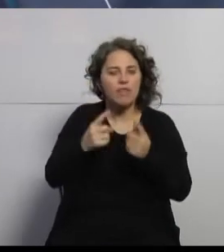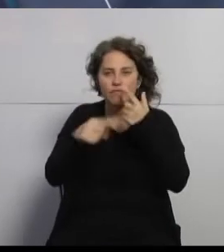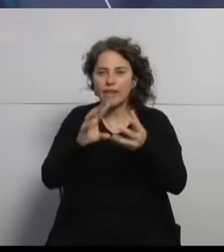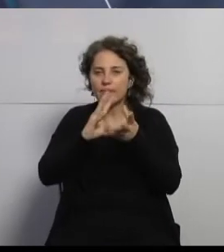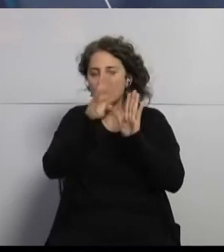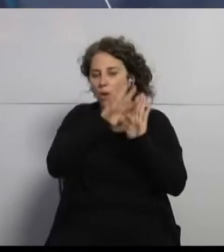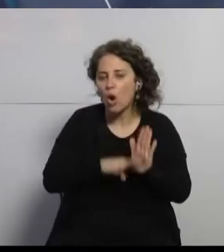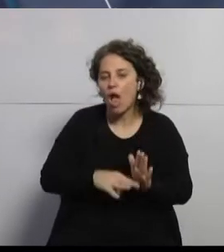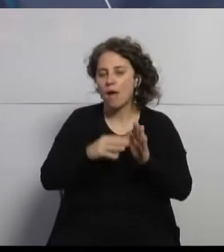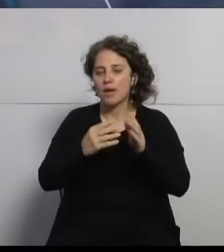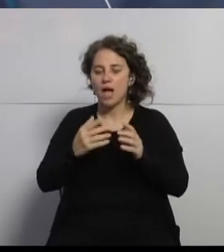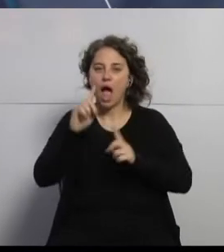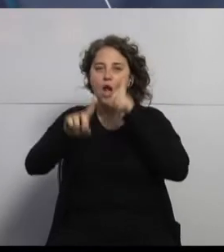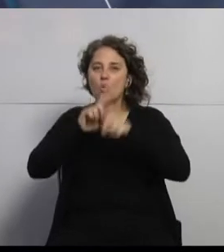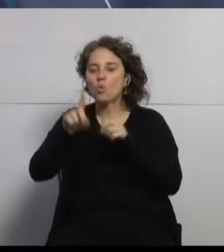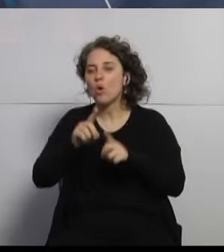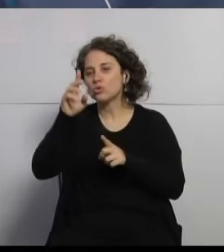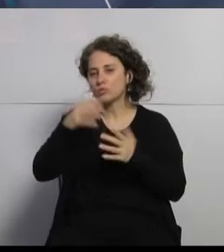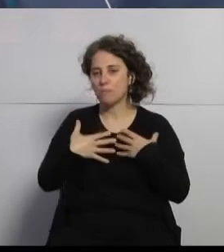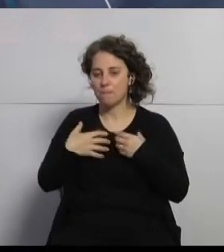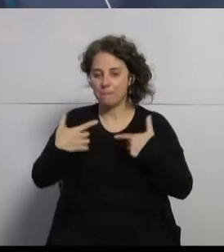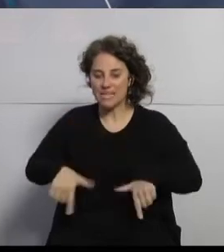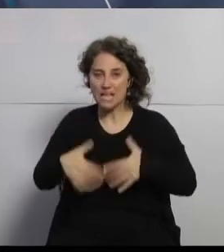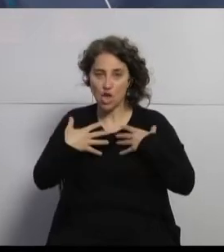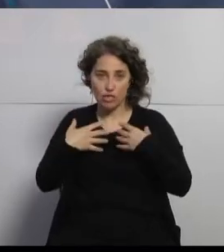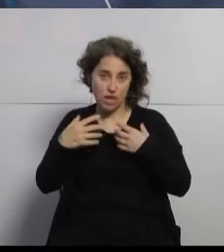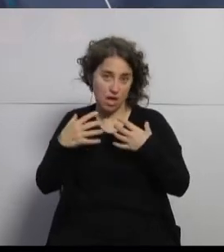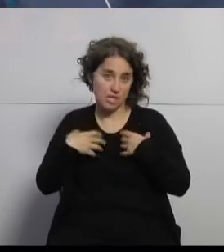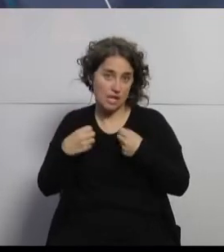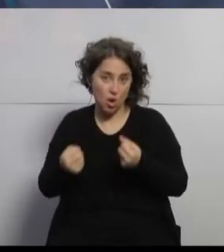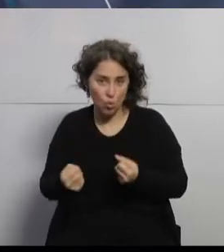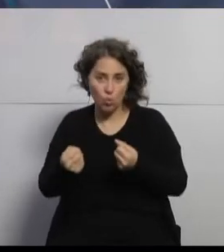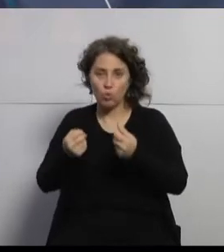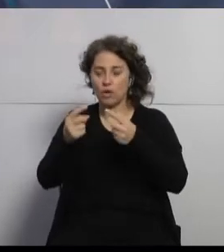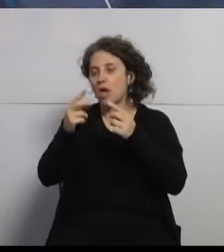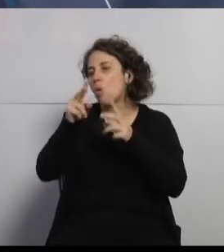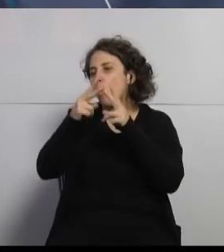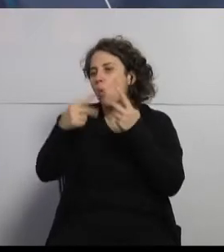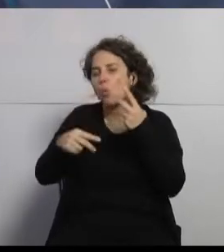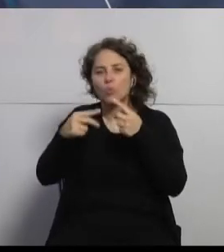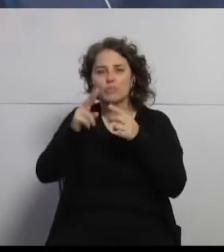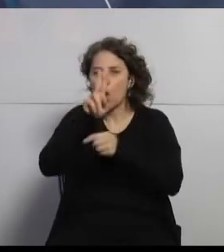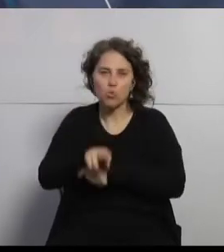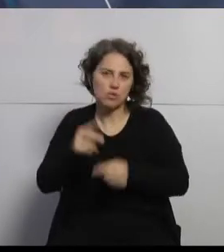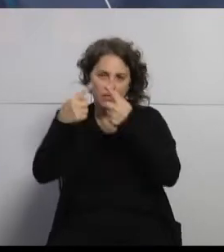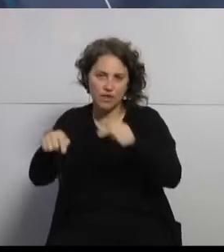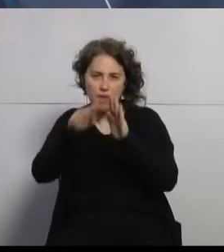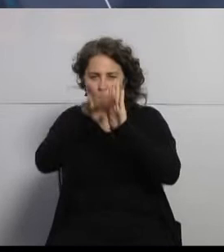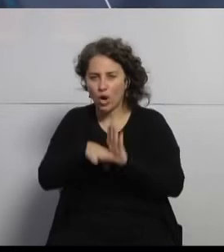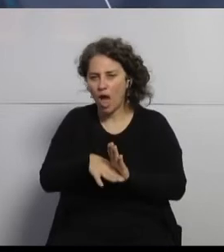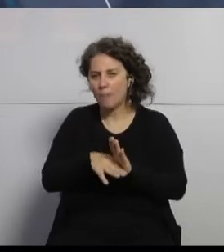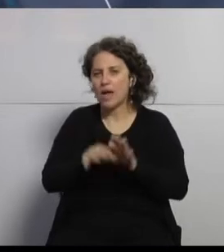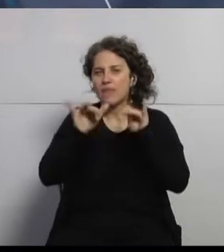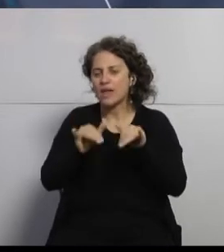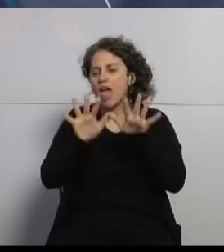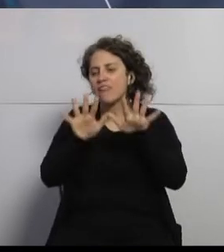un ministerio de salud que usa un bot diseñado por el CIDI que corre nuestra plataforma están consumiendo o tienen una capacidad de más o menos 10 millones